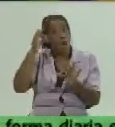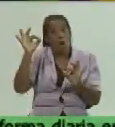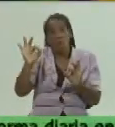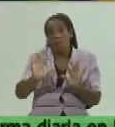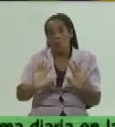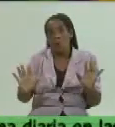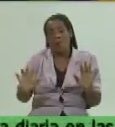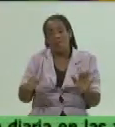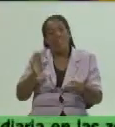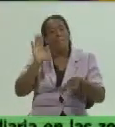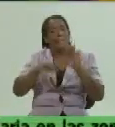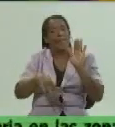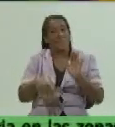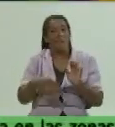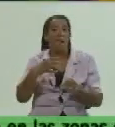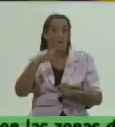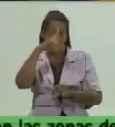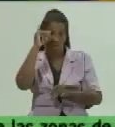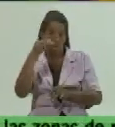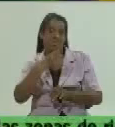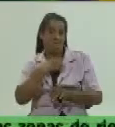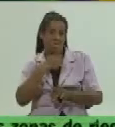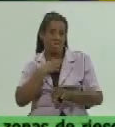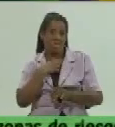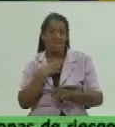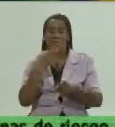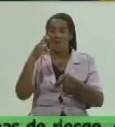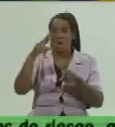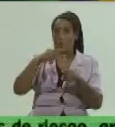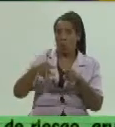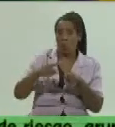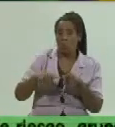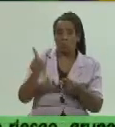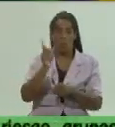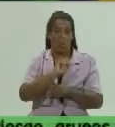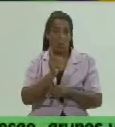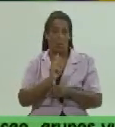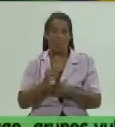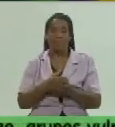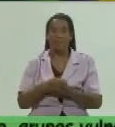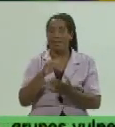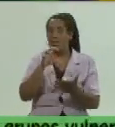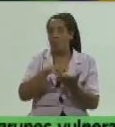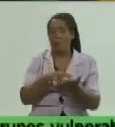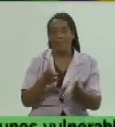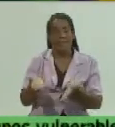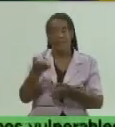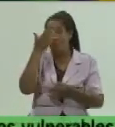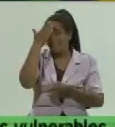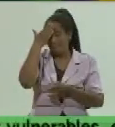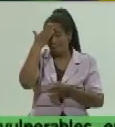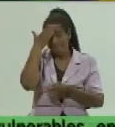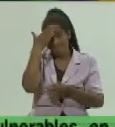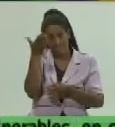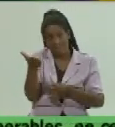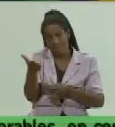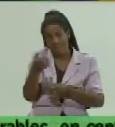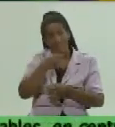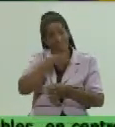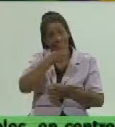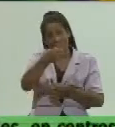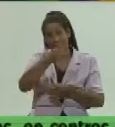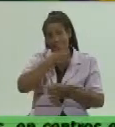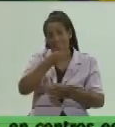disponibilidad de recursos de alimentación en ese lugar específico no me queda más que agradecer Fausto la